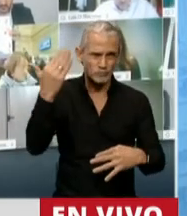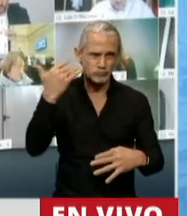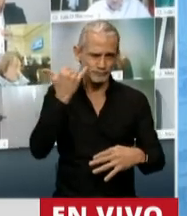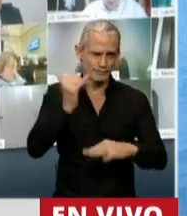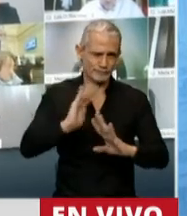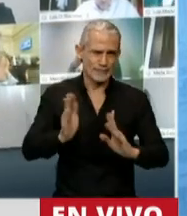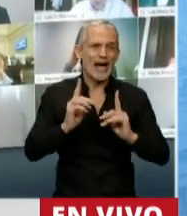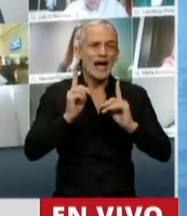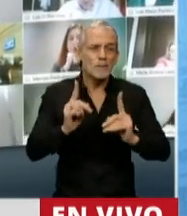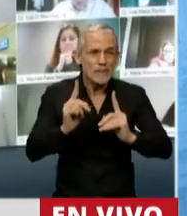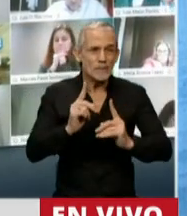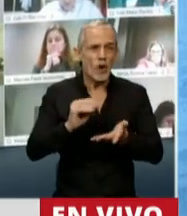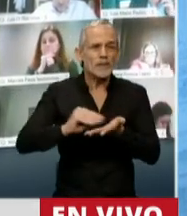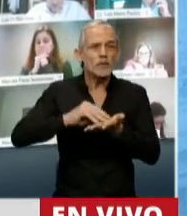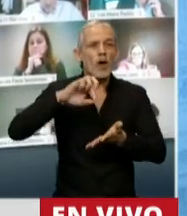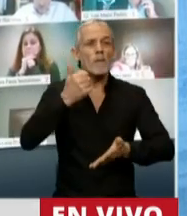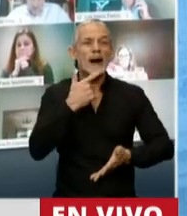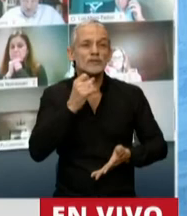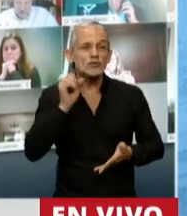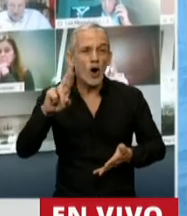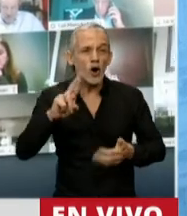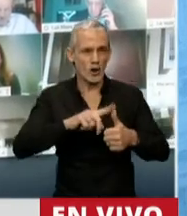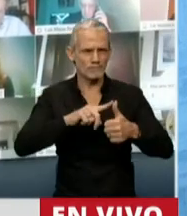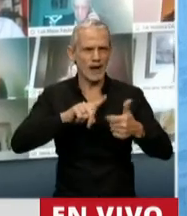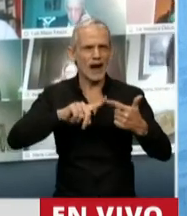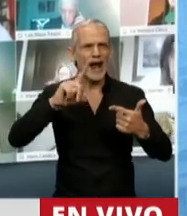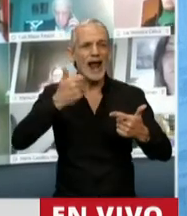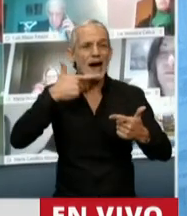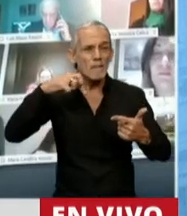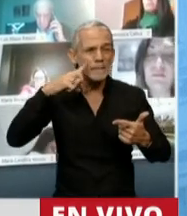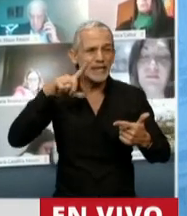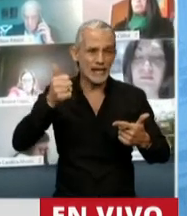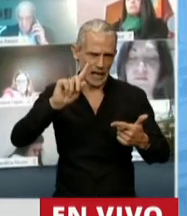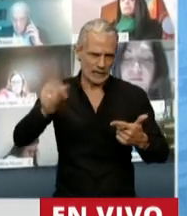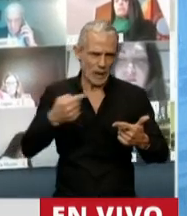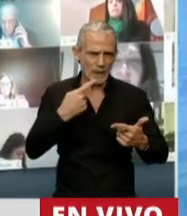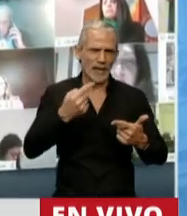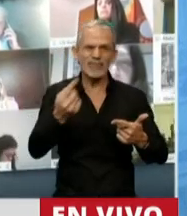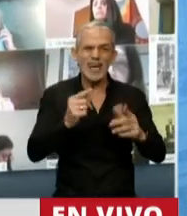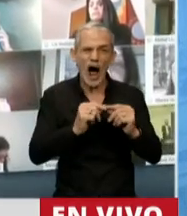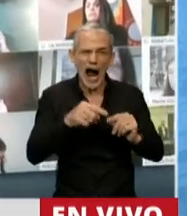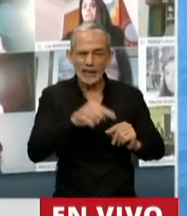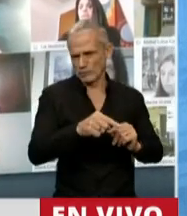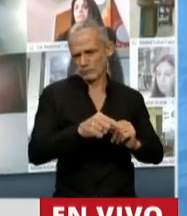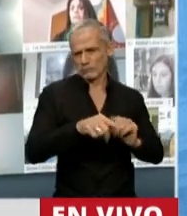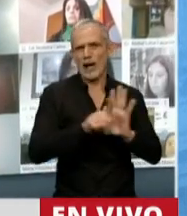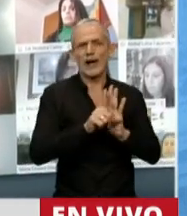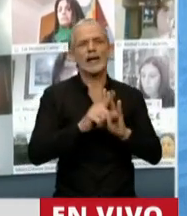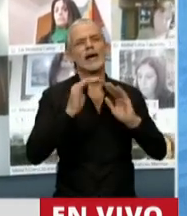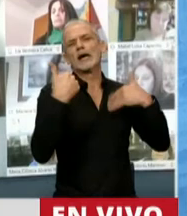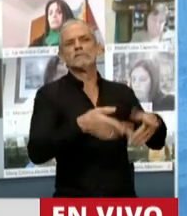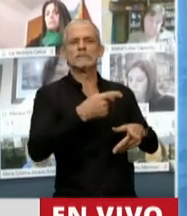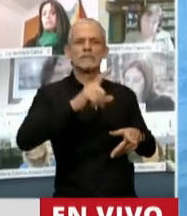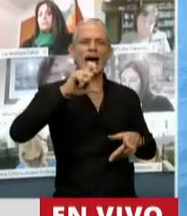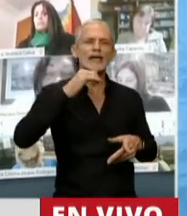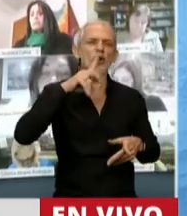inclusive el diputado Pastor y el diputado de La Espina, ya lo calificaron como la ley Cristóbal López, y